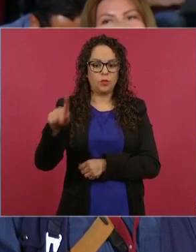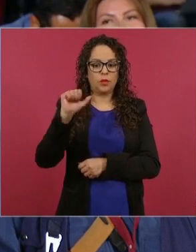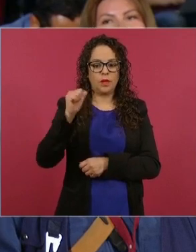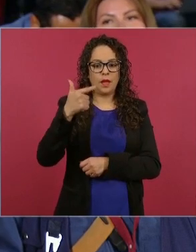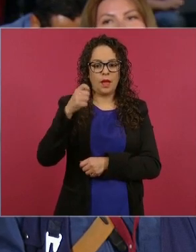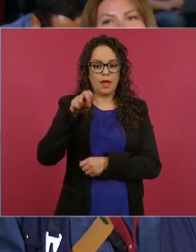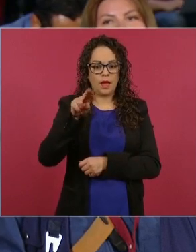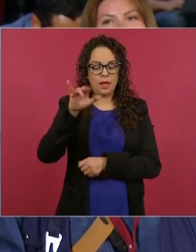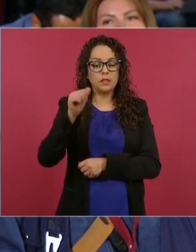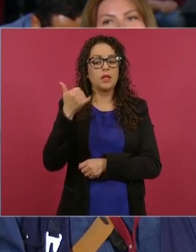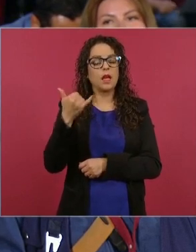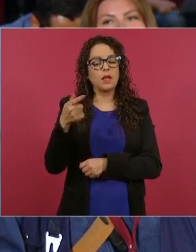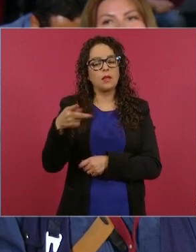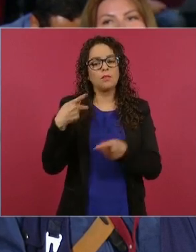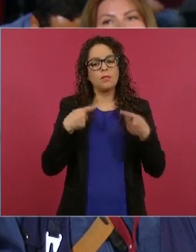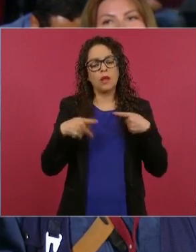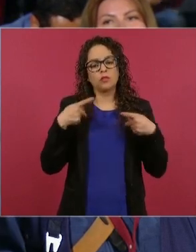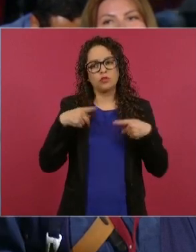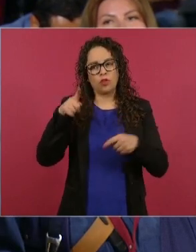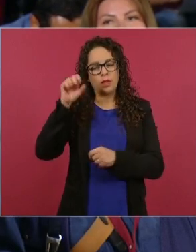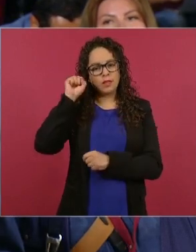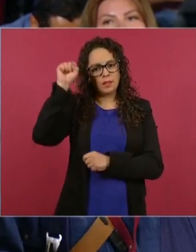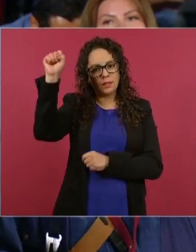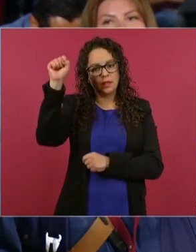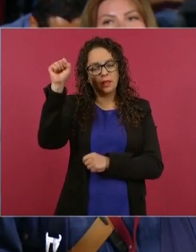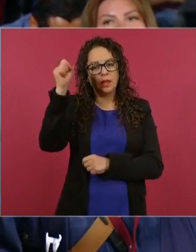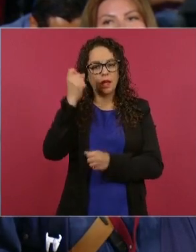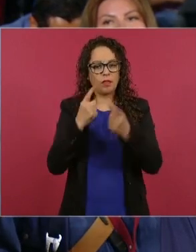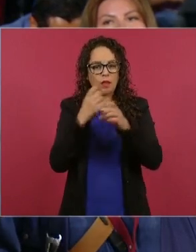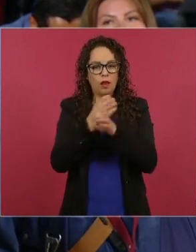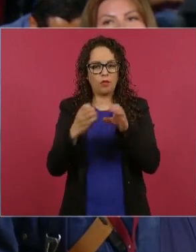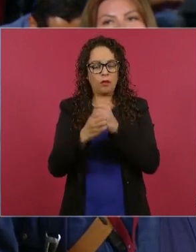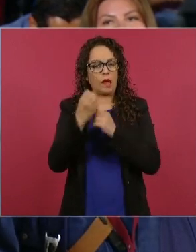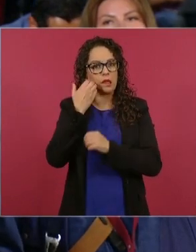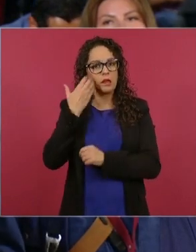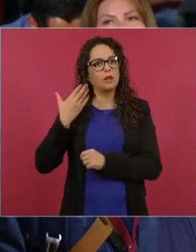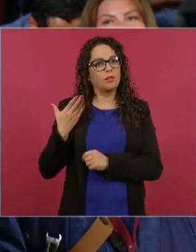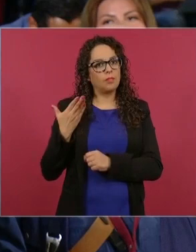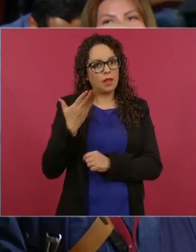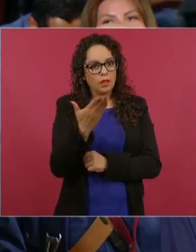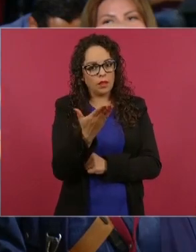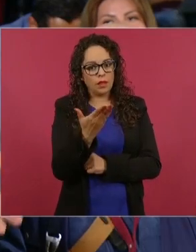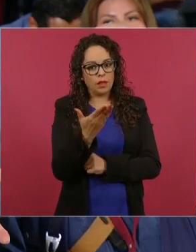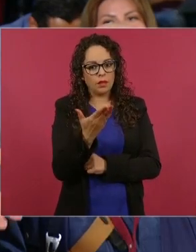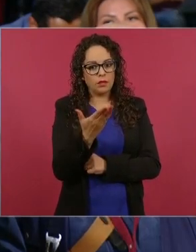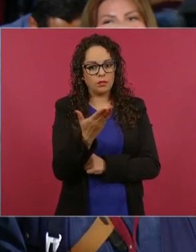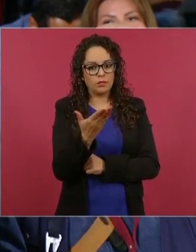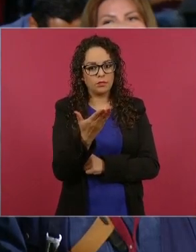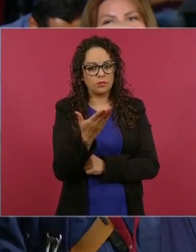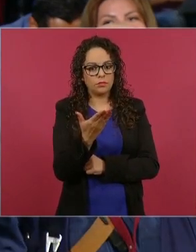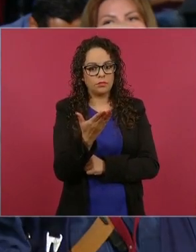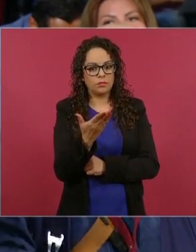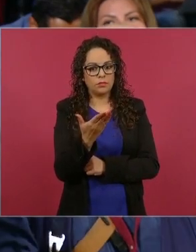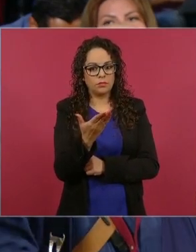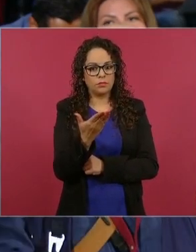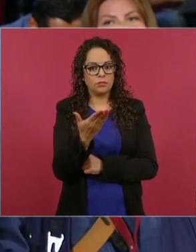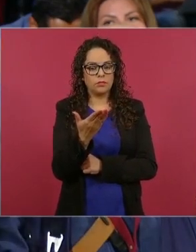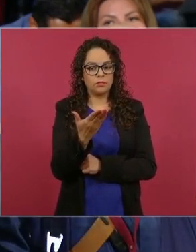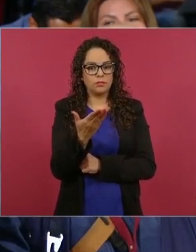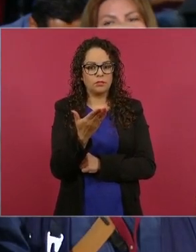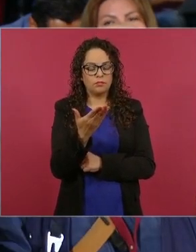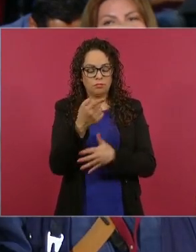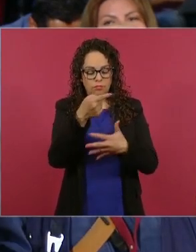peticiones que hizo el sindicato, pero pues evidentemente eso fue desacreditado por el propio sindicato.